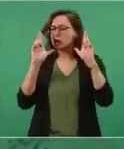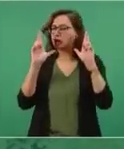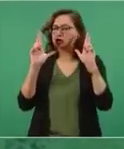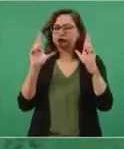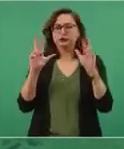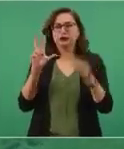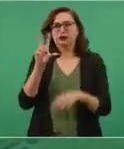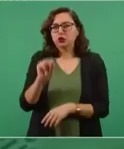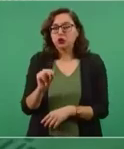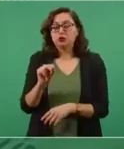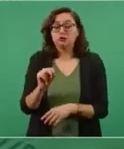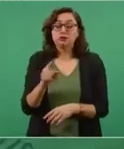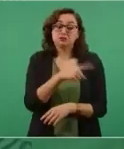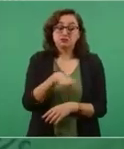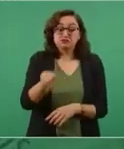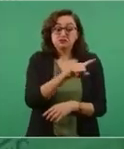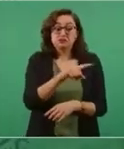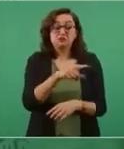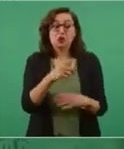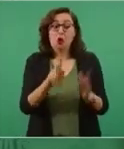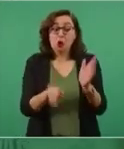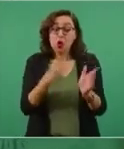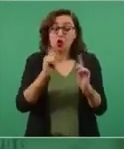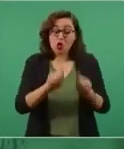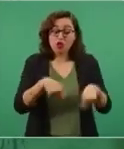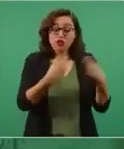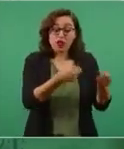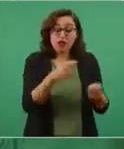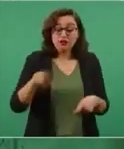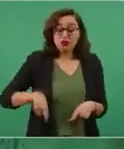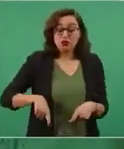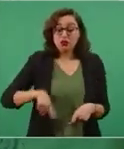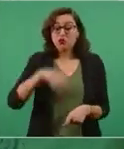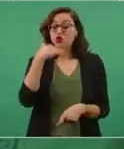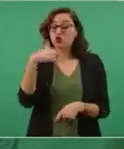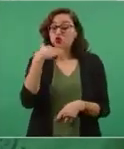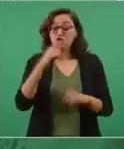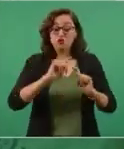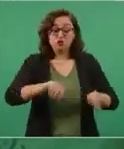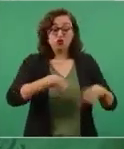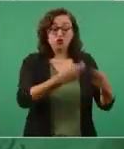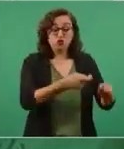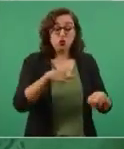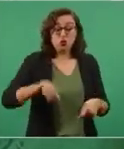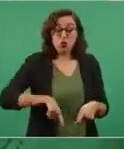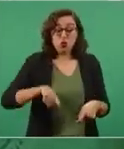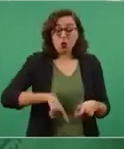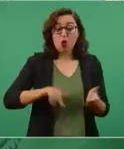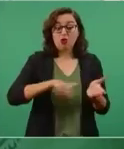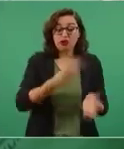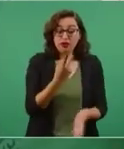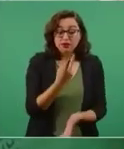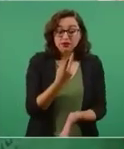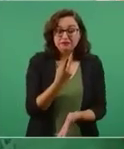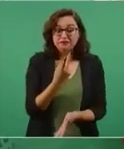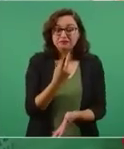al gobierno los corruptos, no lo van a lograr porque ya